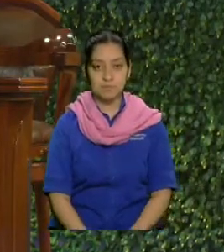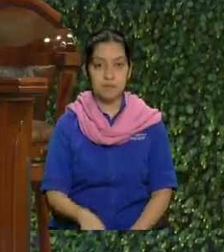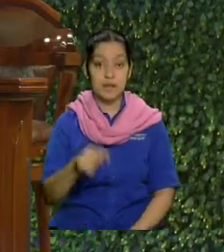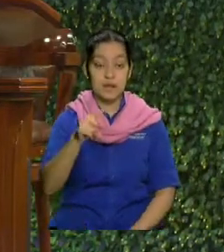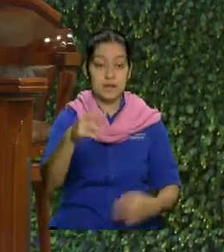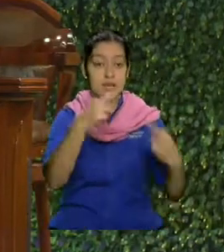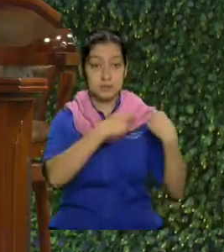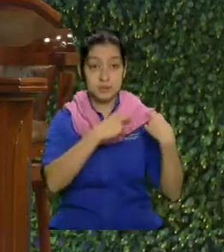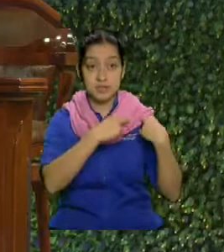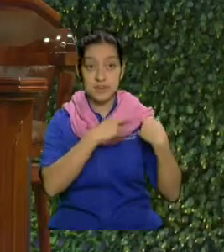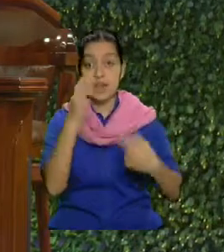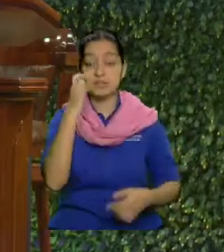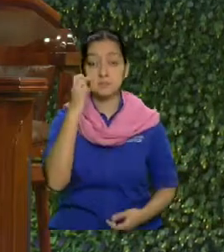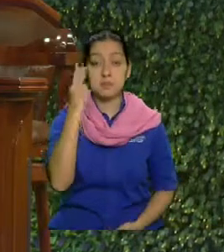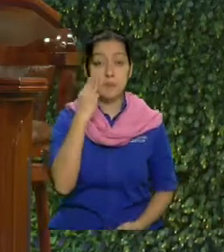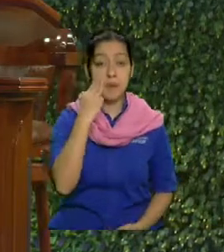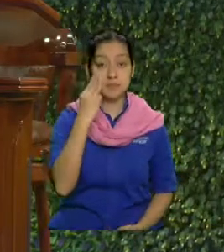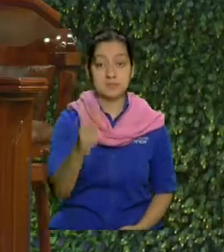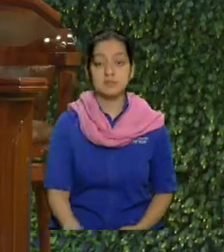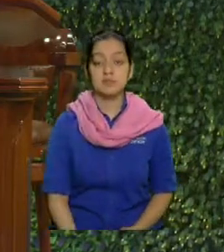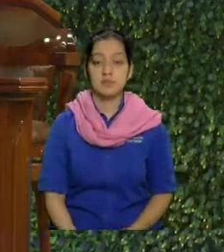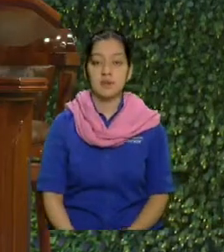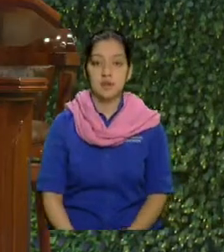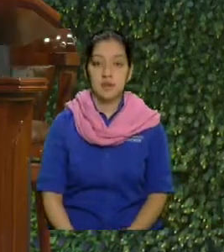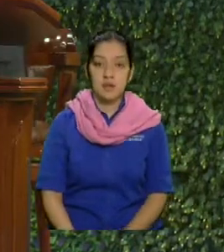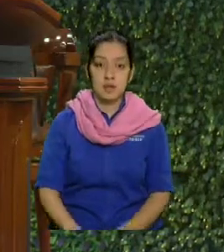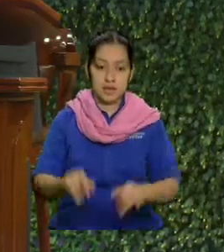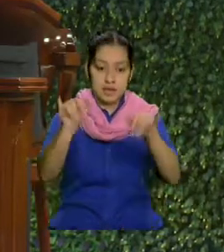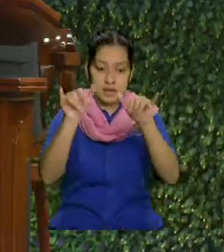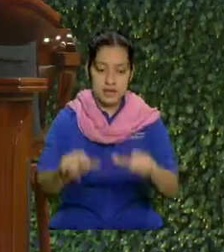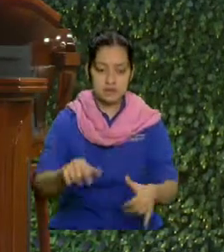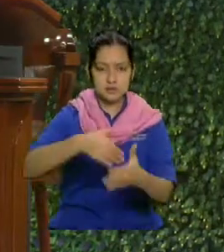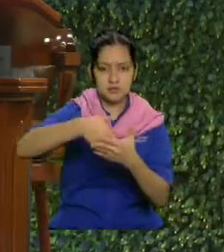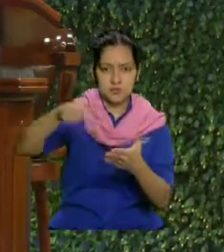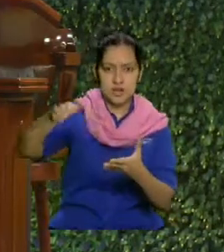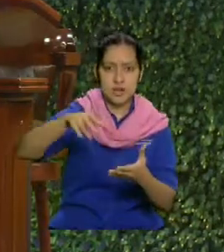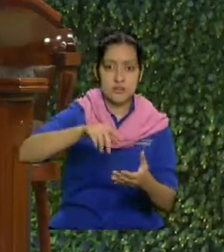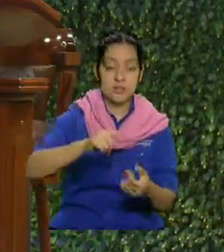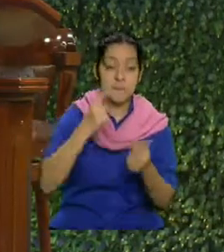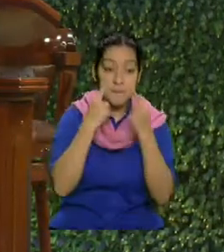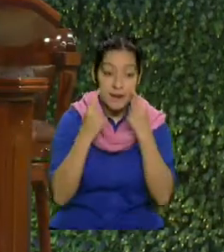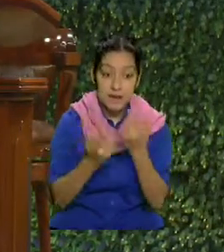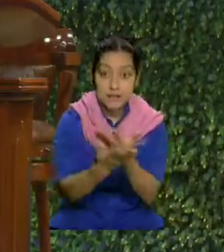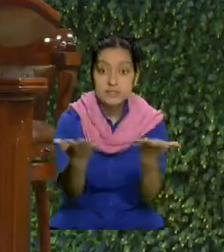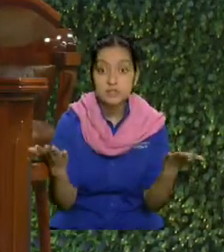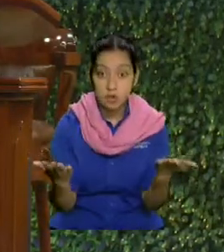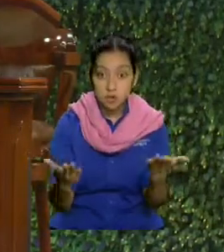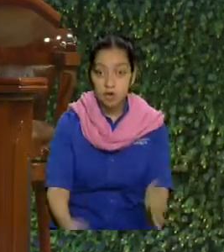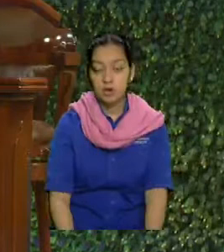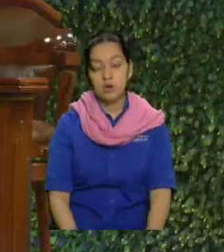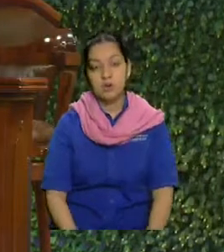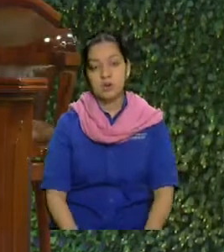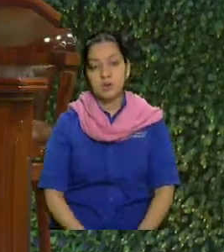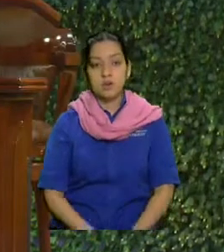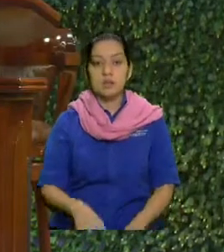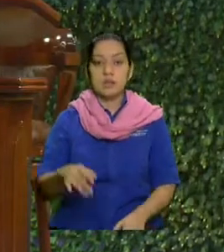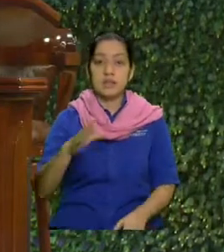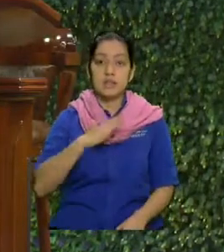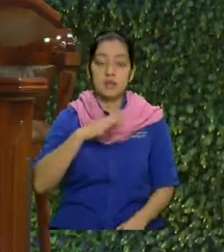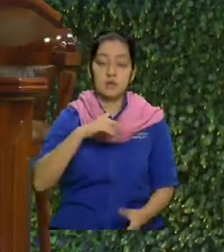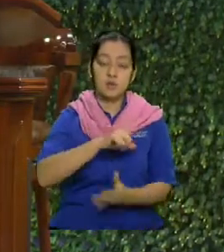es una responsabilidad de los padres, entre paréntesis, ¿verdad? Quedarnos fuera del huerto y tener un hogar fuera del huerto va